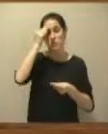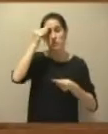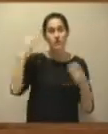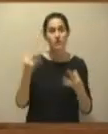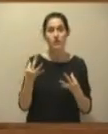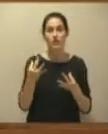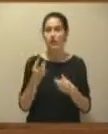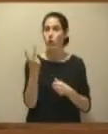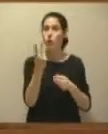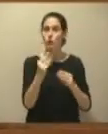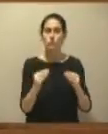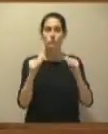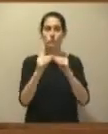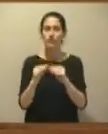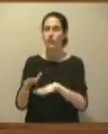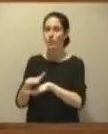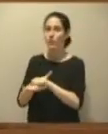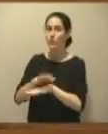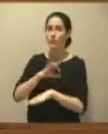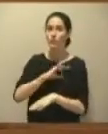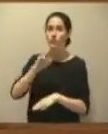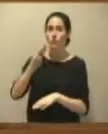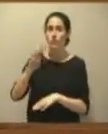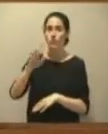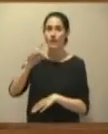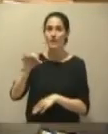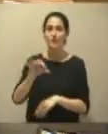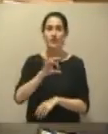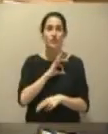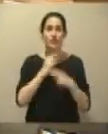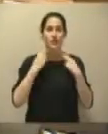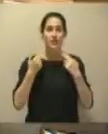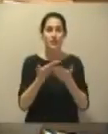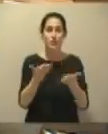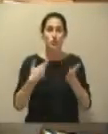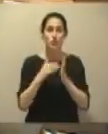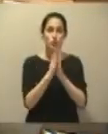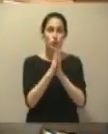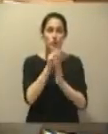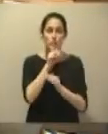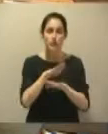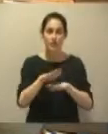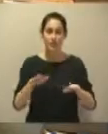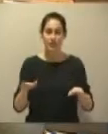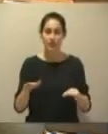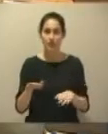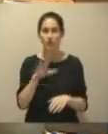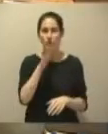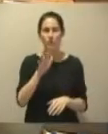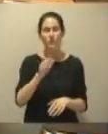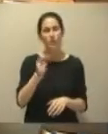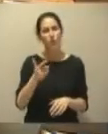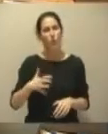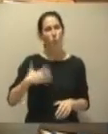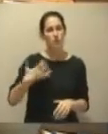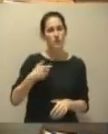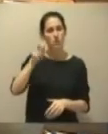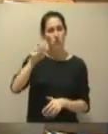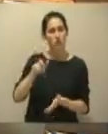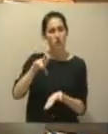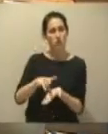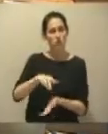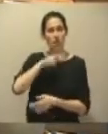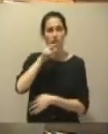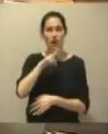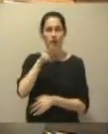incompatible la Constitución. Perdón, señor Prendes. Señorías, les ruego que guarden silencio. Resulta muy incómodo para quien está en el uso de